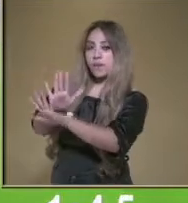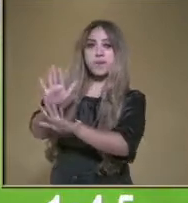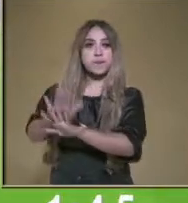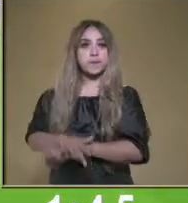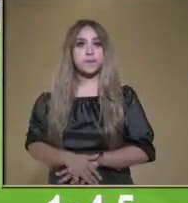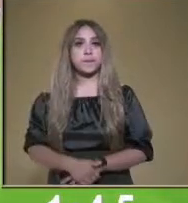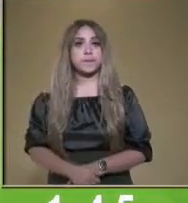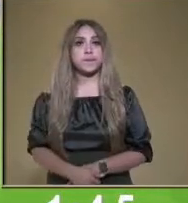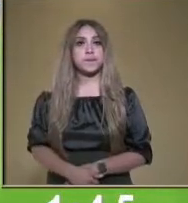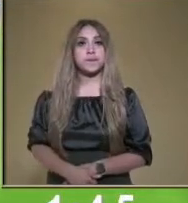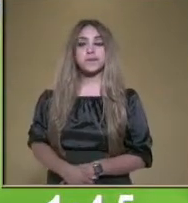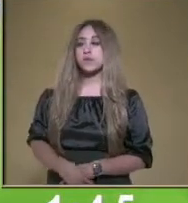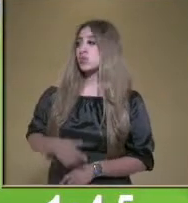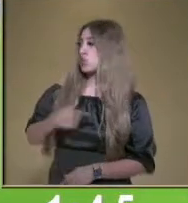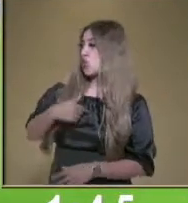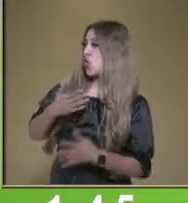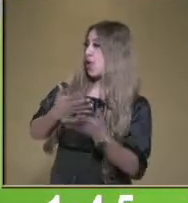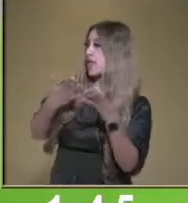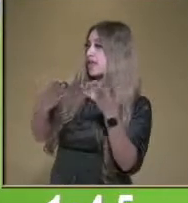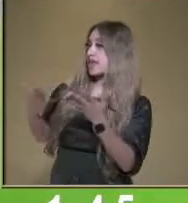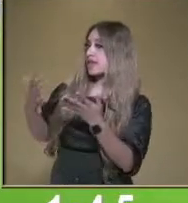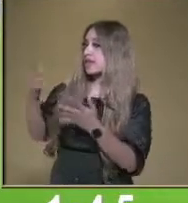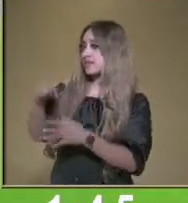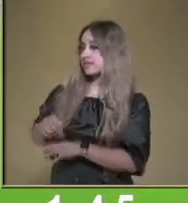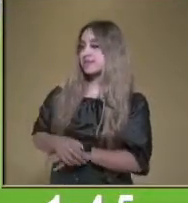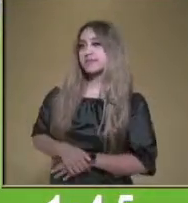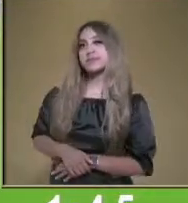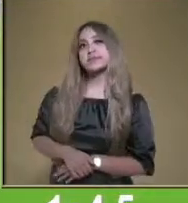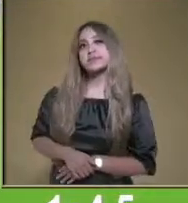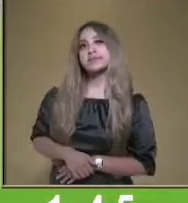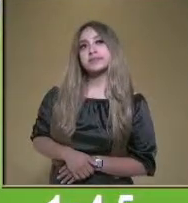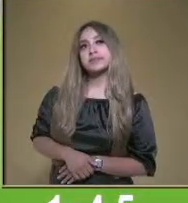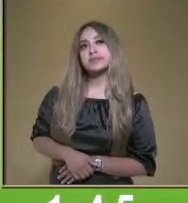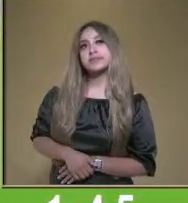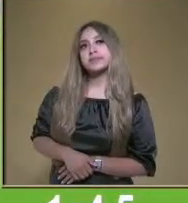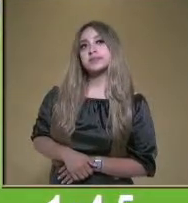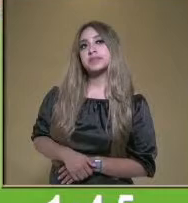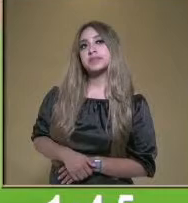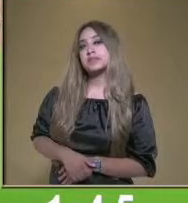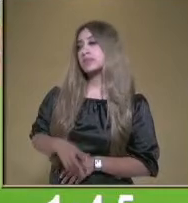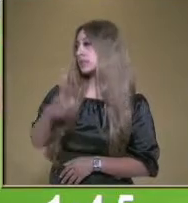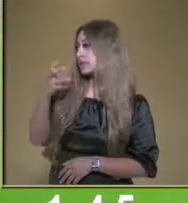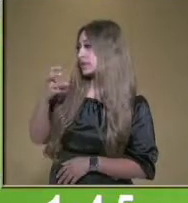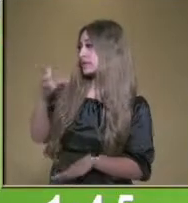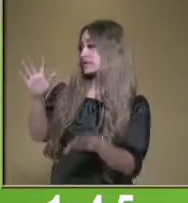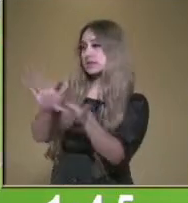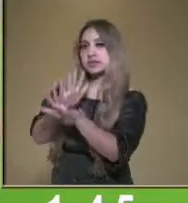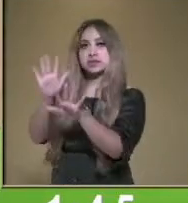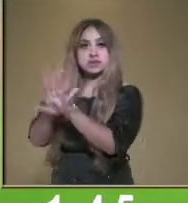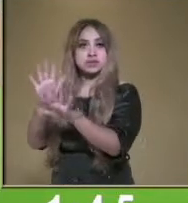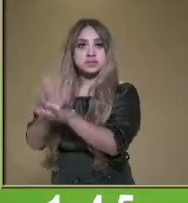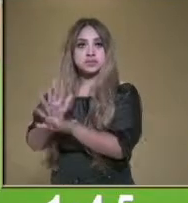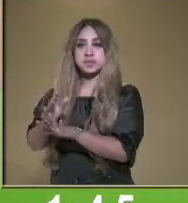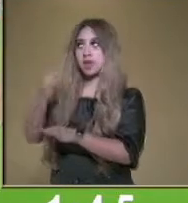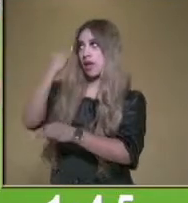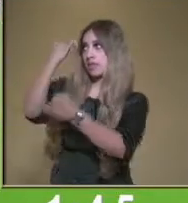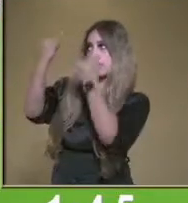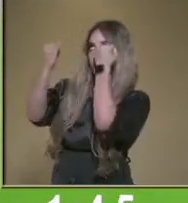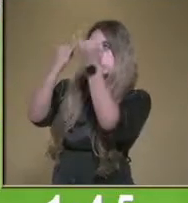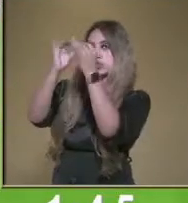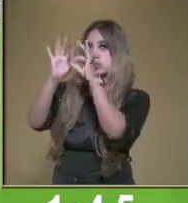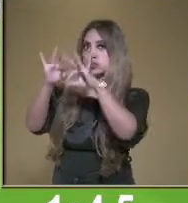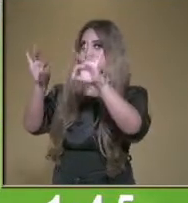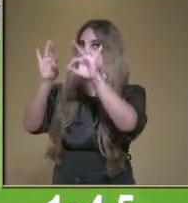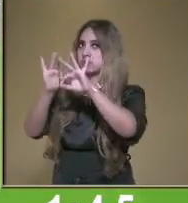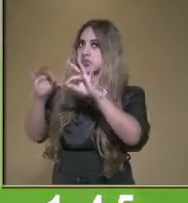He llegado a mi reino y este reino va a cambiar. Traigo ideas muy importantes que la